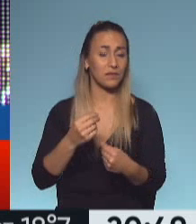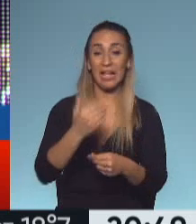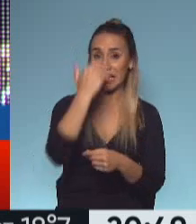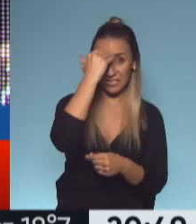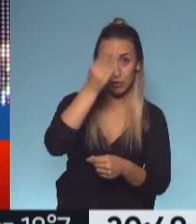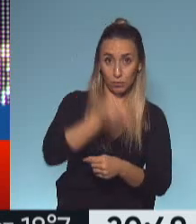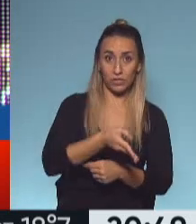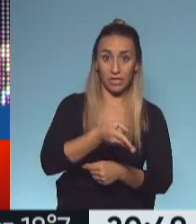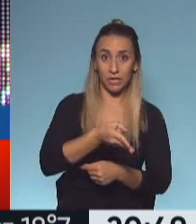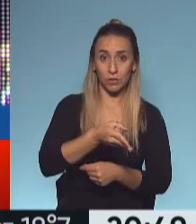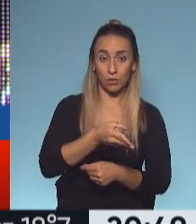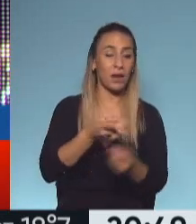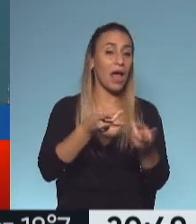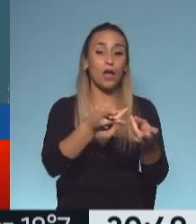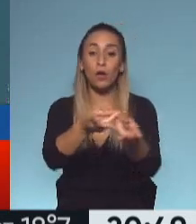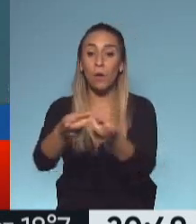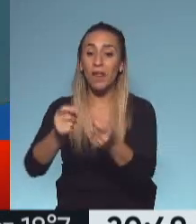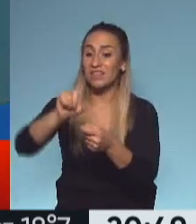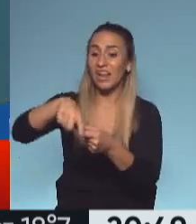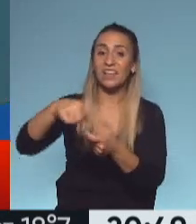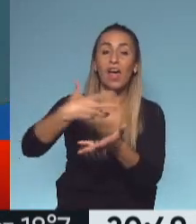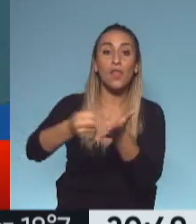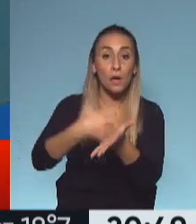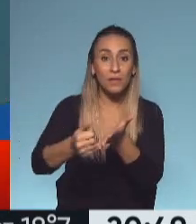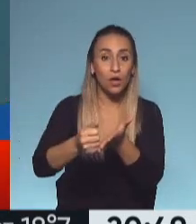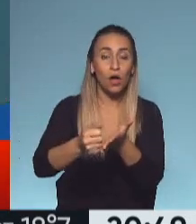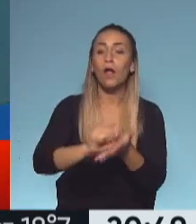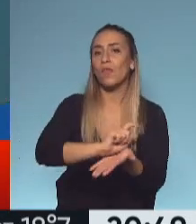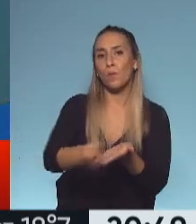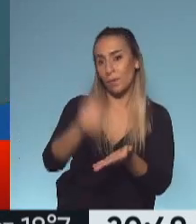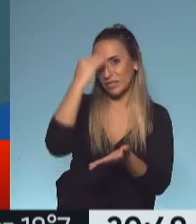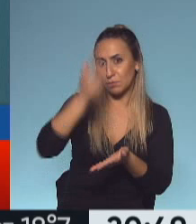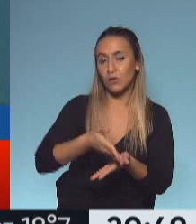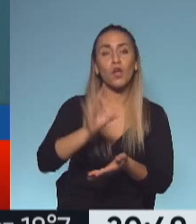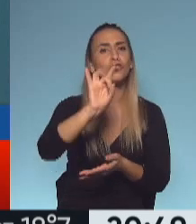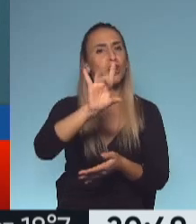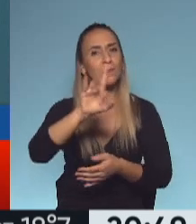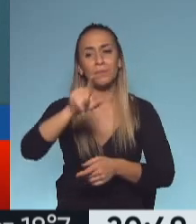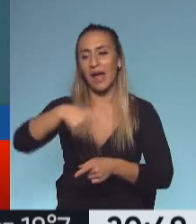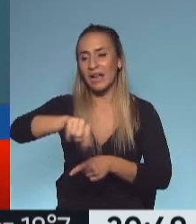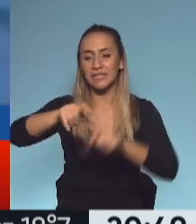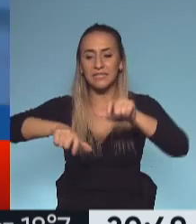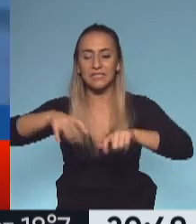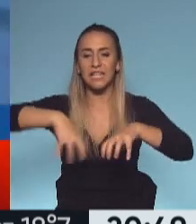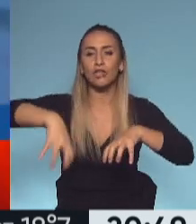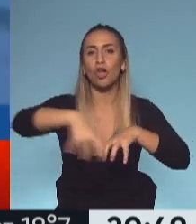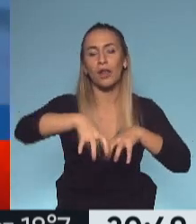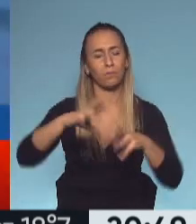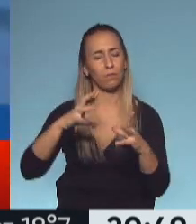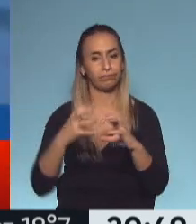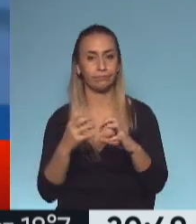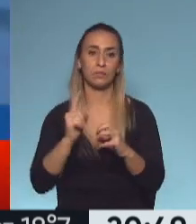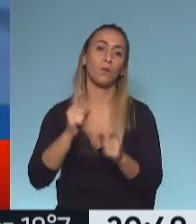15% en compras con tarjetas de débitos. Para todos, no. Solamente para aquellos sectores más vulnerables, le hace, bueno,